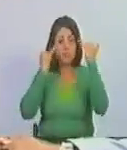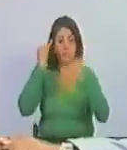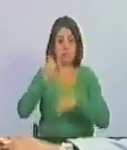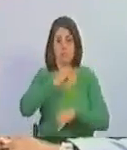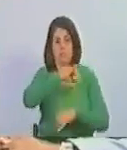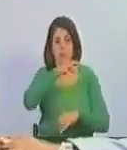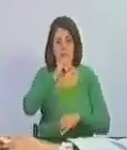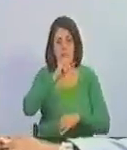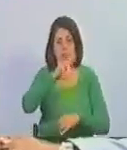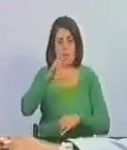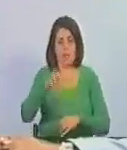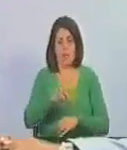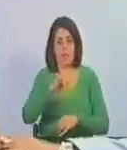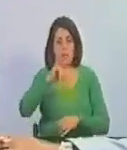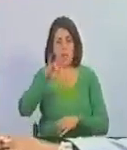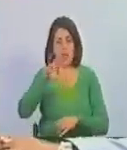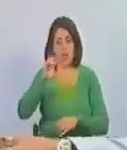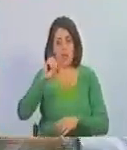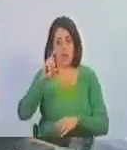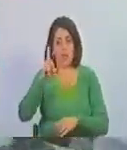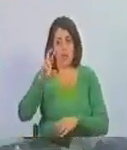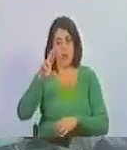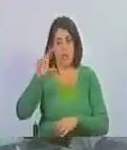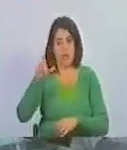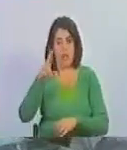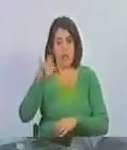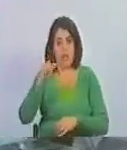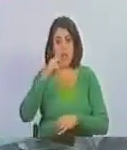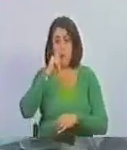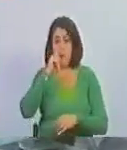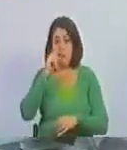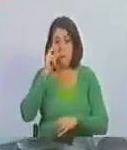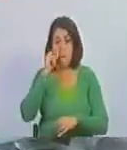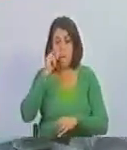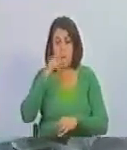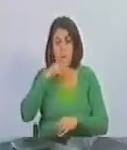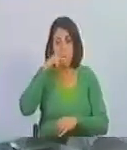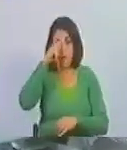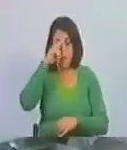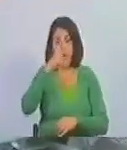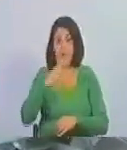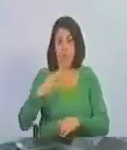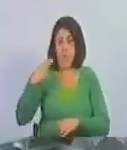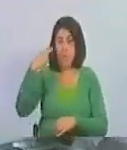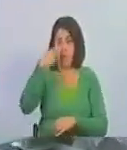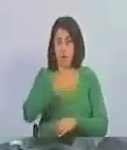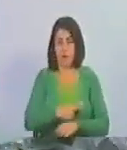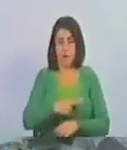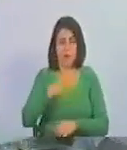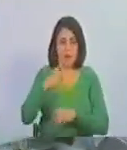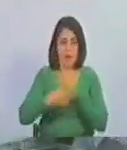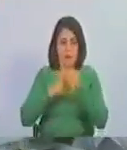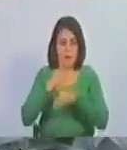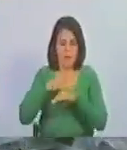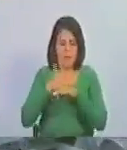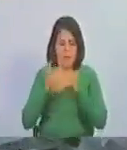Jorge Rodríguez, padre. Es un compromiso ideológico y eso es un compromiso familiar.